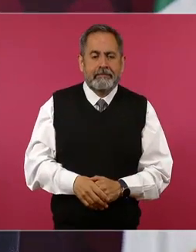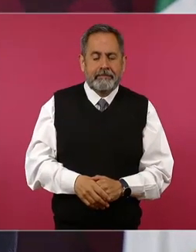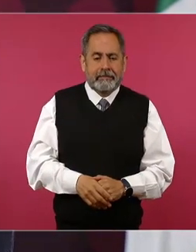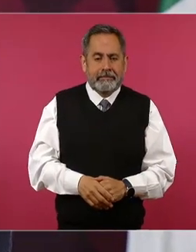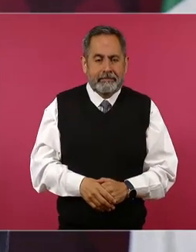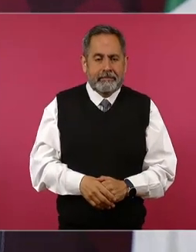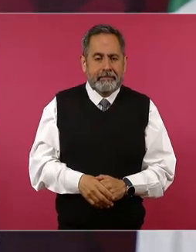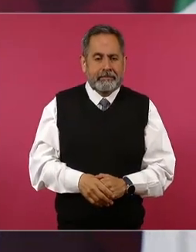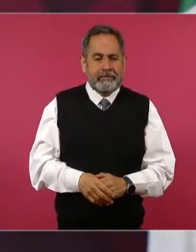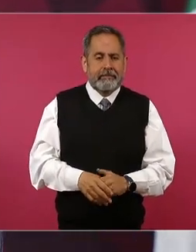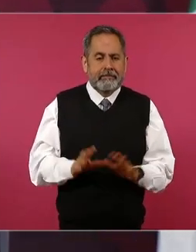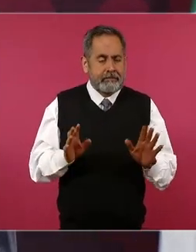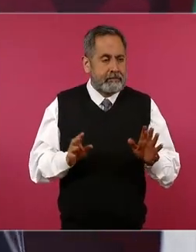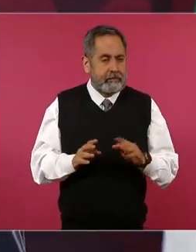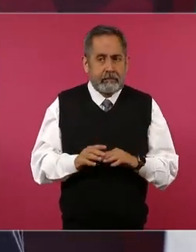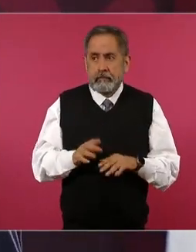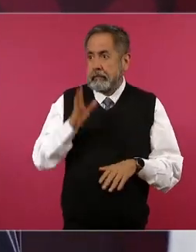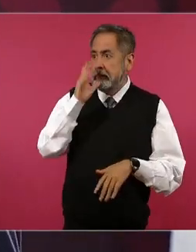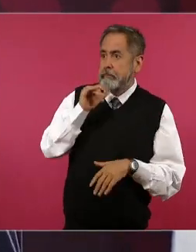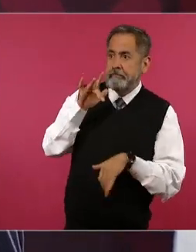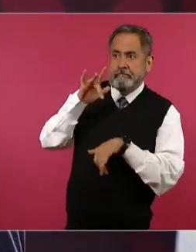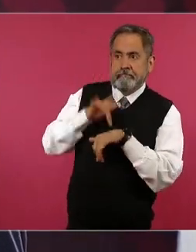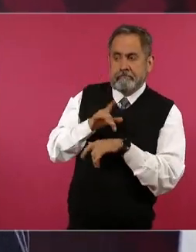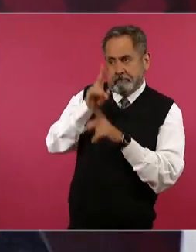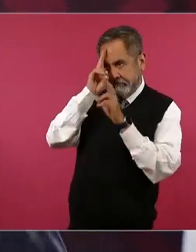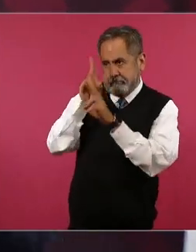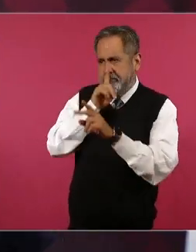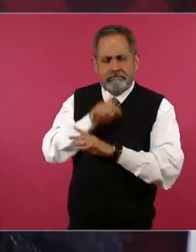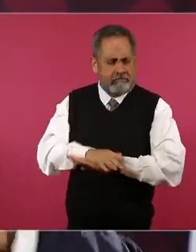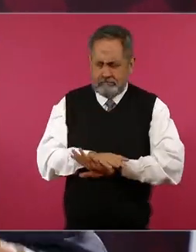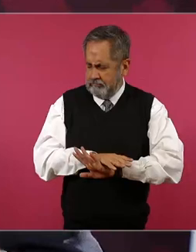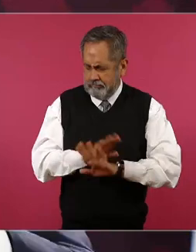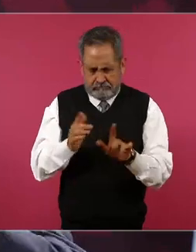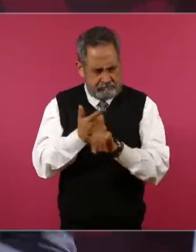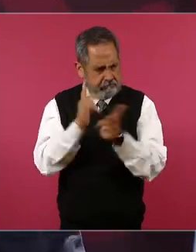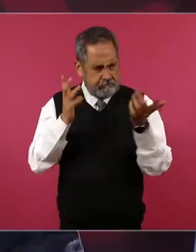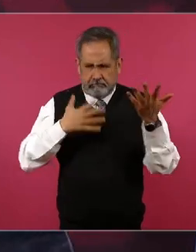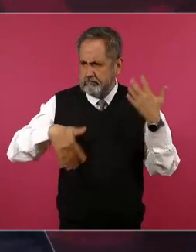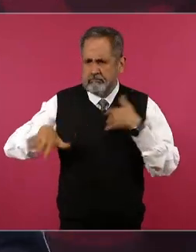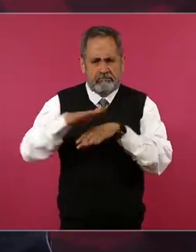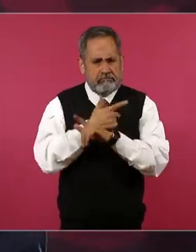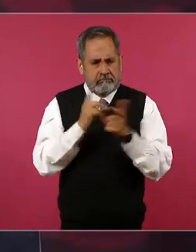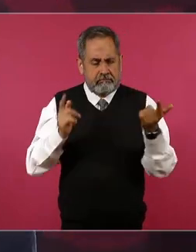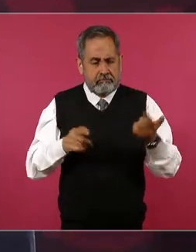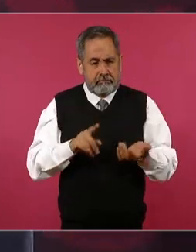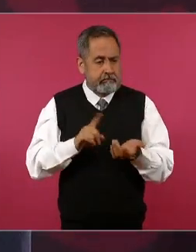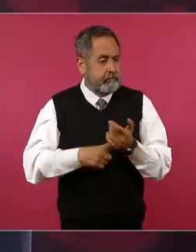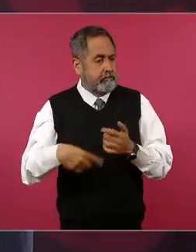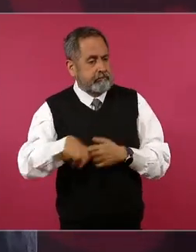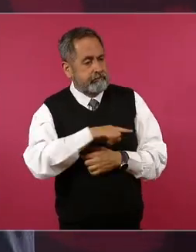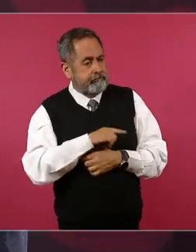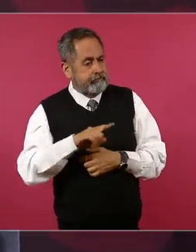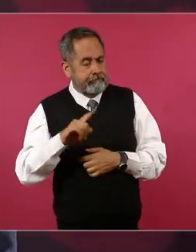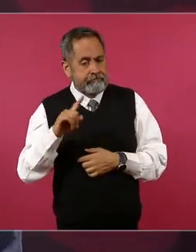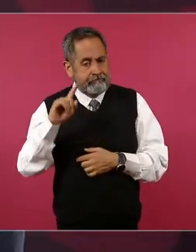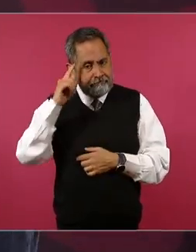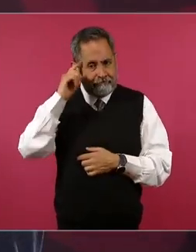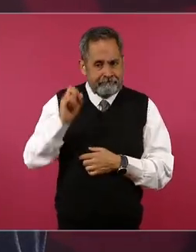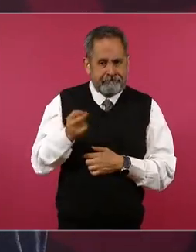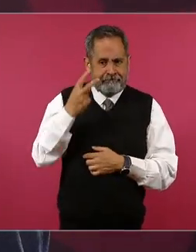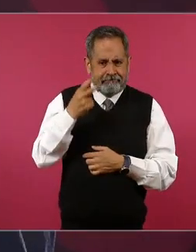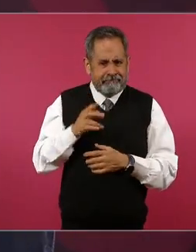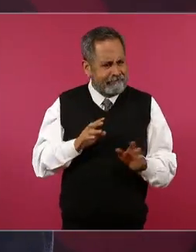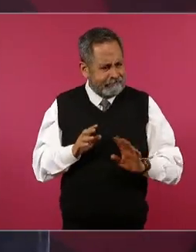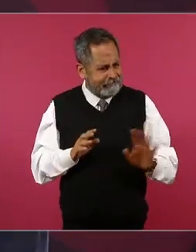que no haya intocables y también que no se enojen los que se dedicaban a